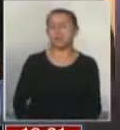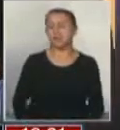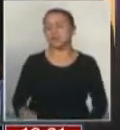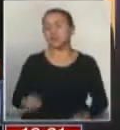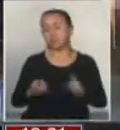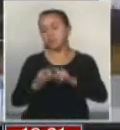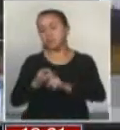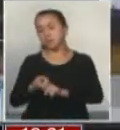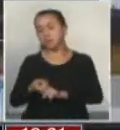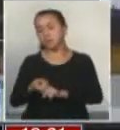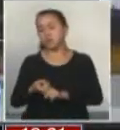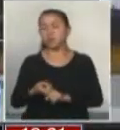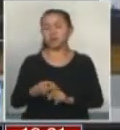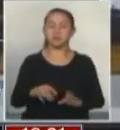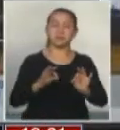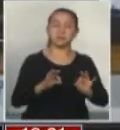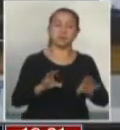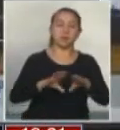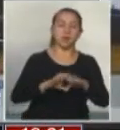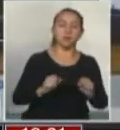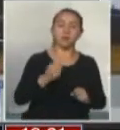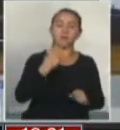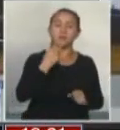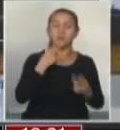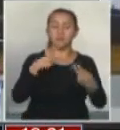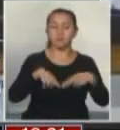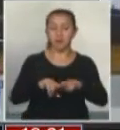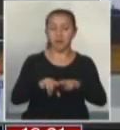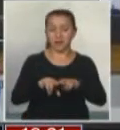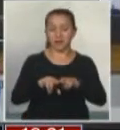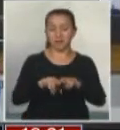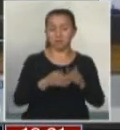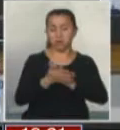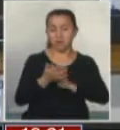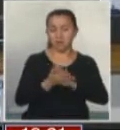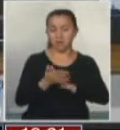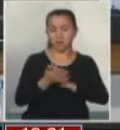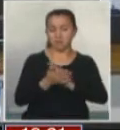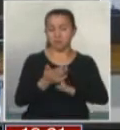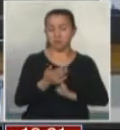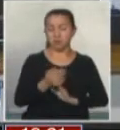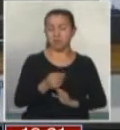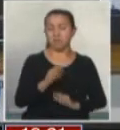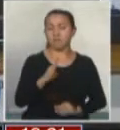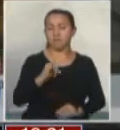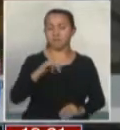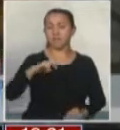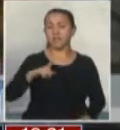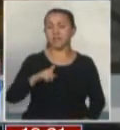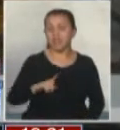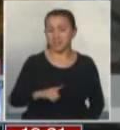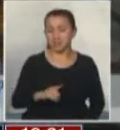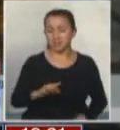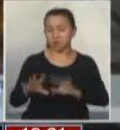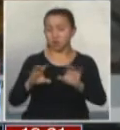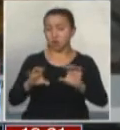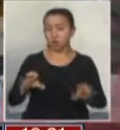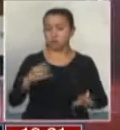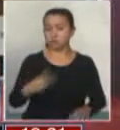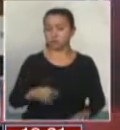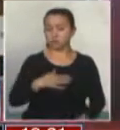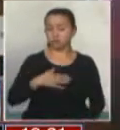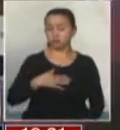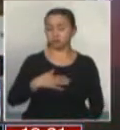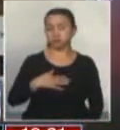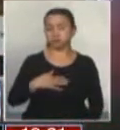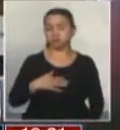del matrimonio y precisamente el acuerdo de vida en pareja. Por ejemplo, en materia de bienes. En materia de bienes, el acuerdo de vida en